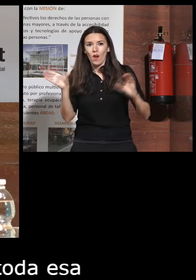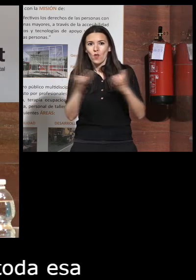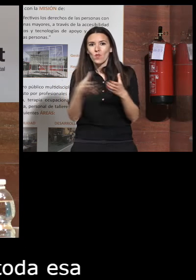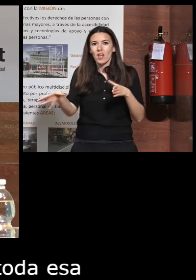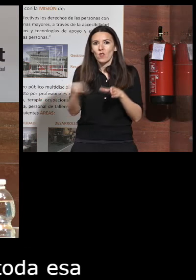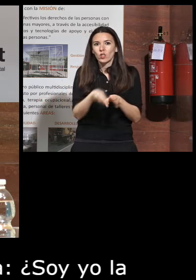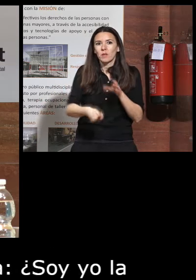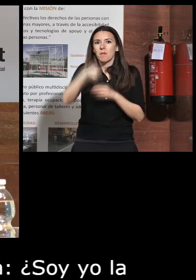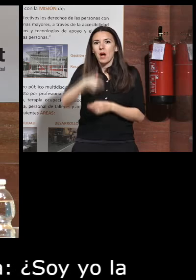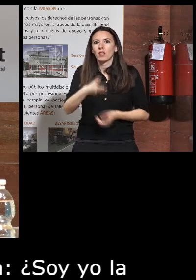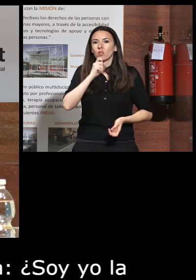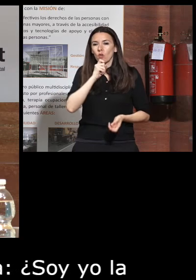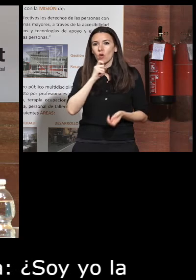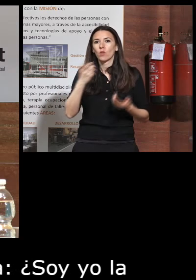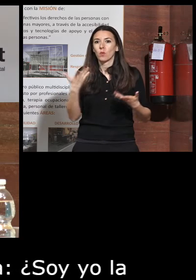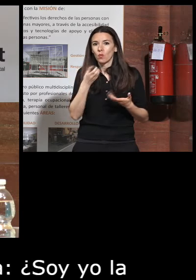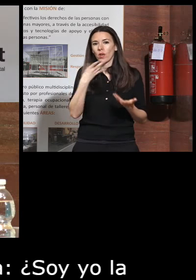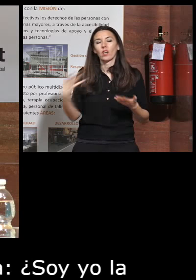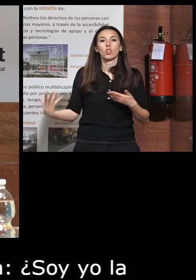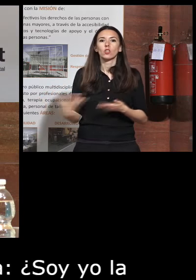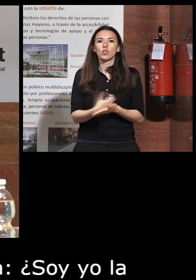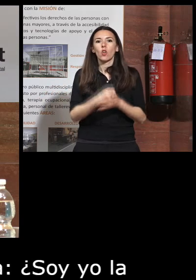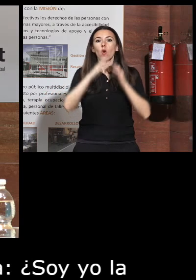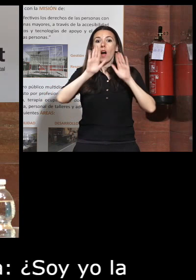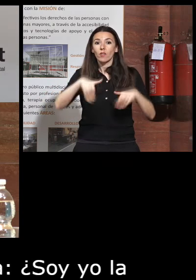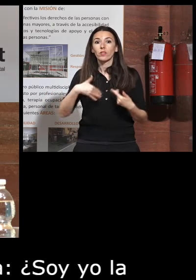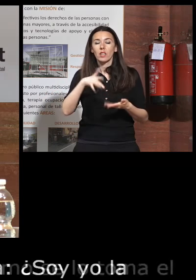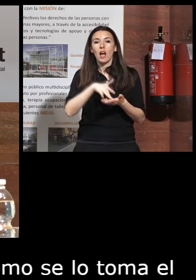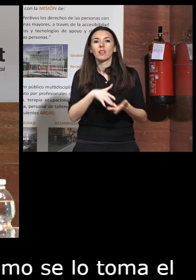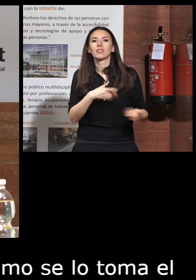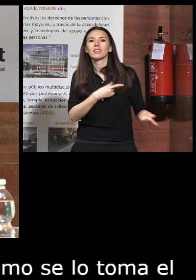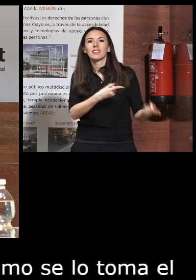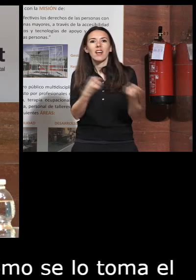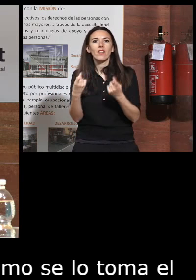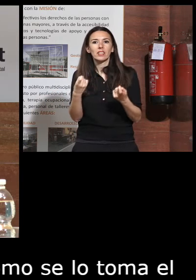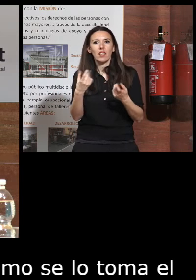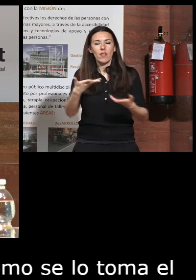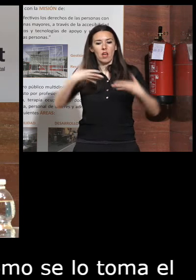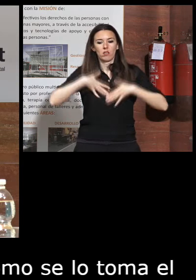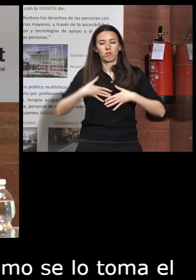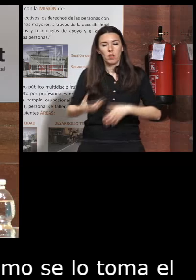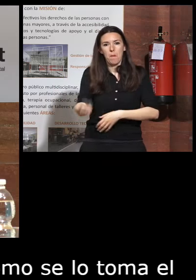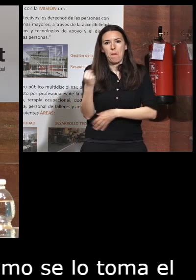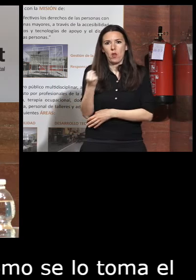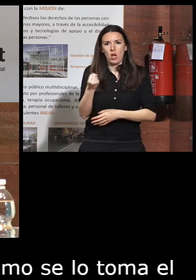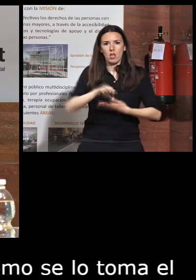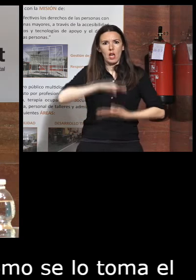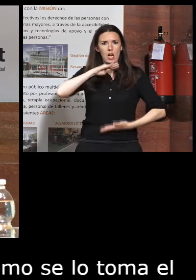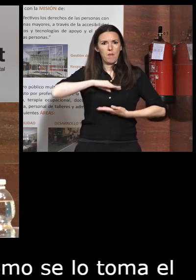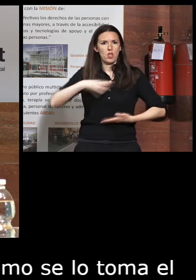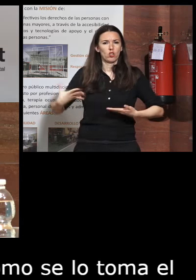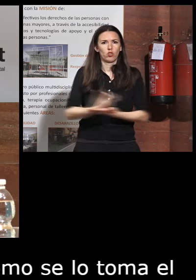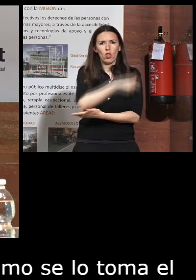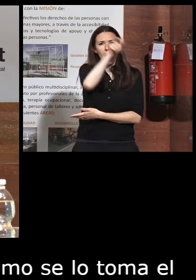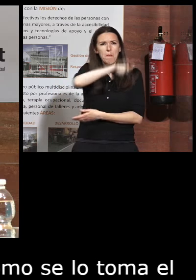inclusiva? bueno todo esto me llevaba a que la necesidad de empoderar y capacitar ¿no? a todas las personas que